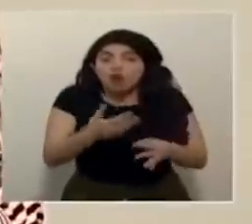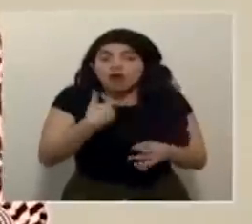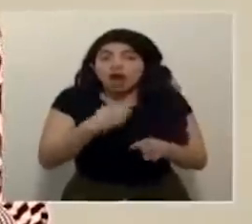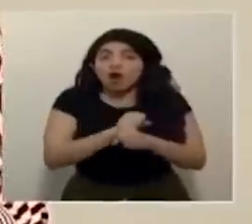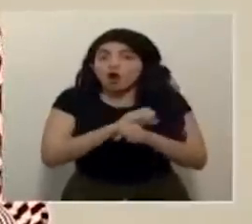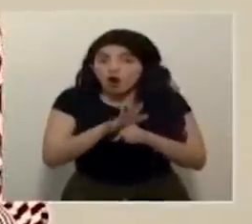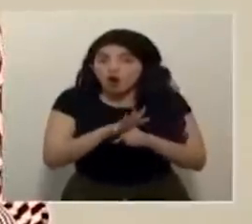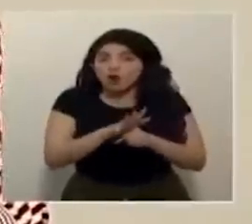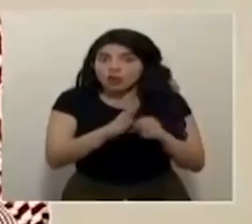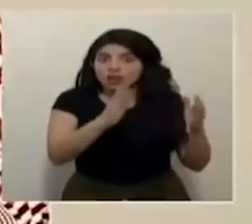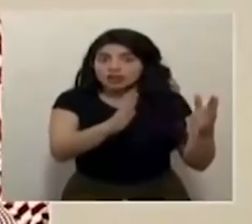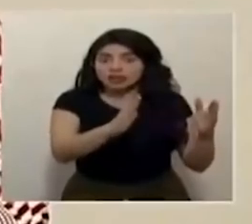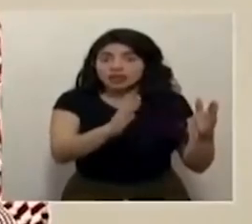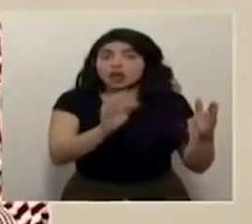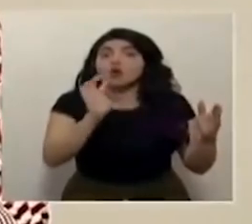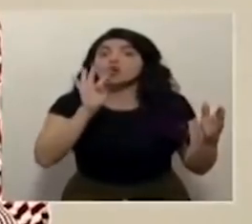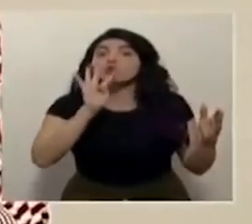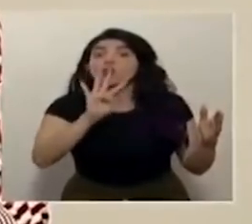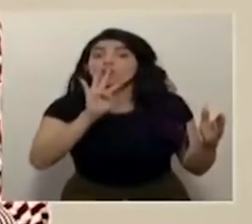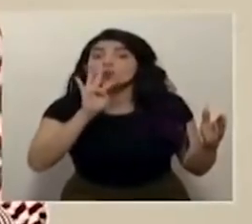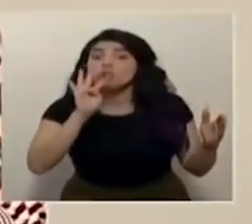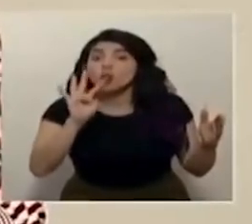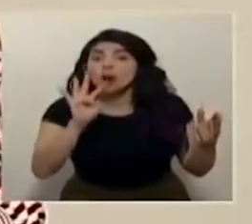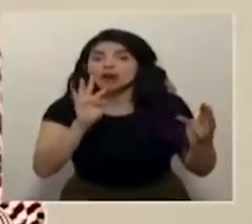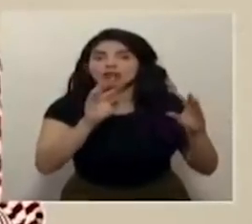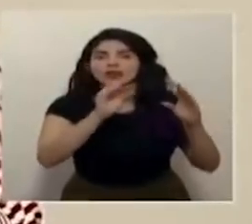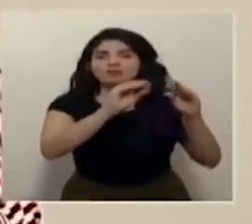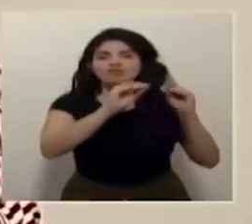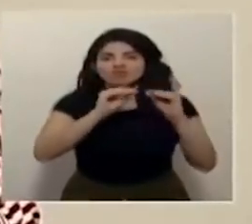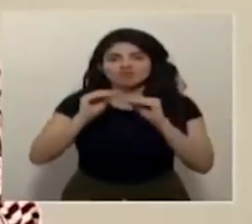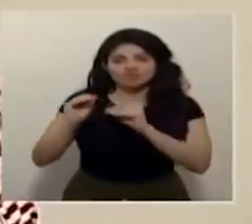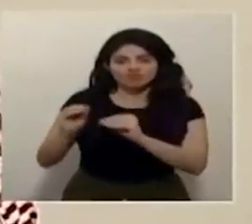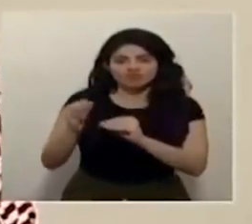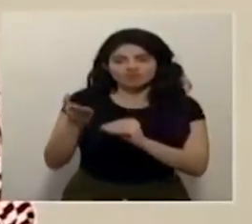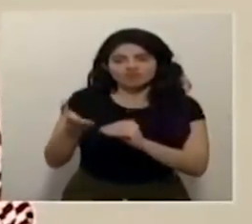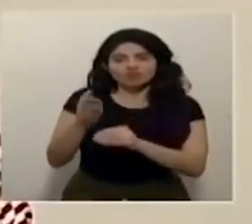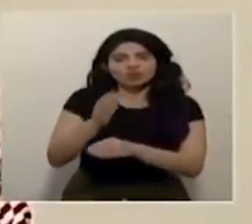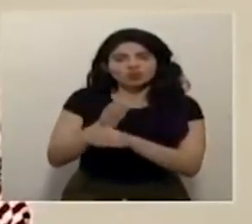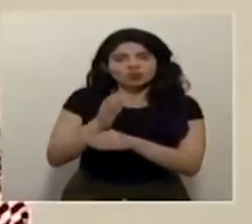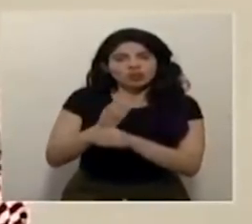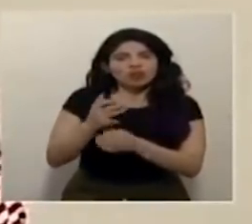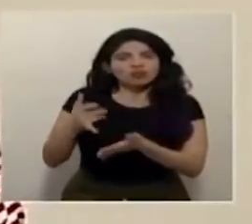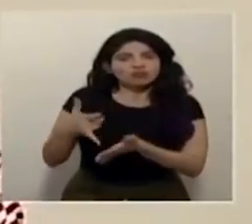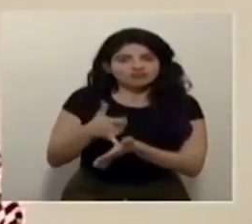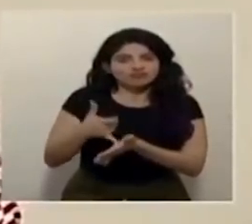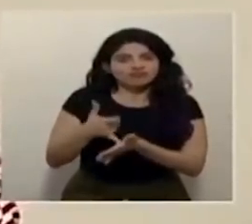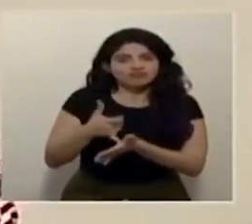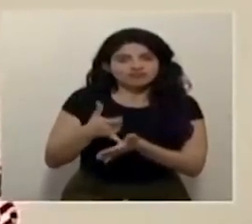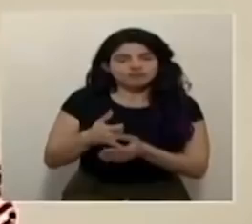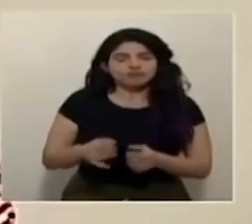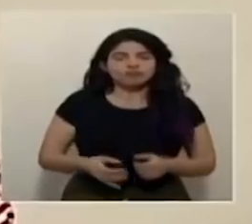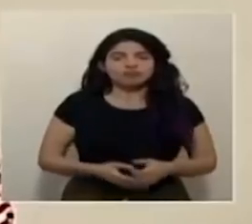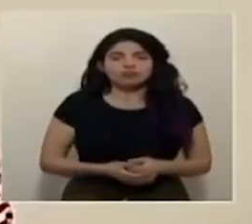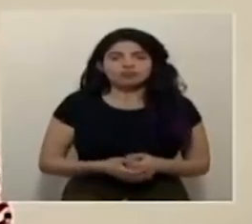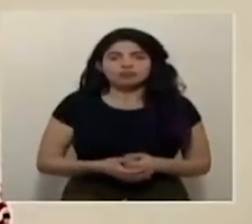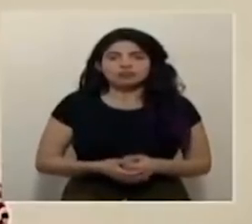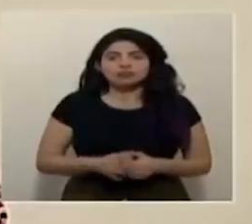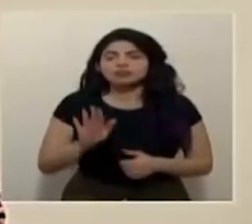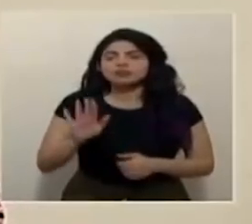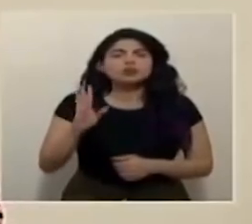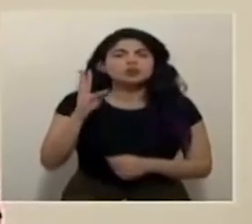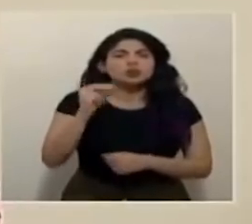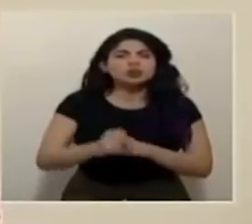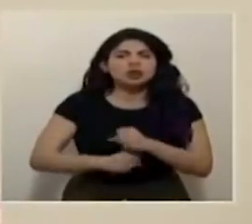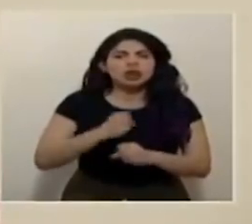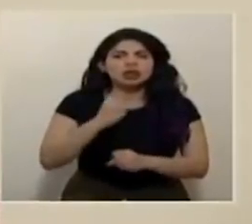-19 y 44. De ellas están en una unidad de cuidados intensivos. El rango de